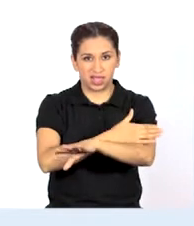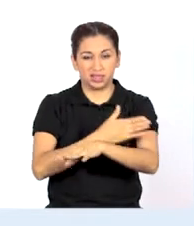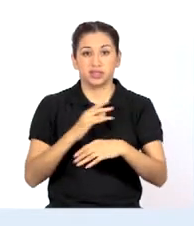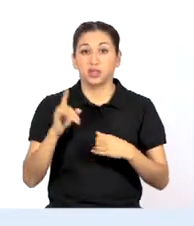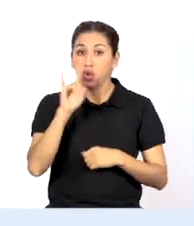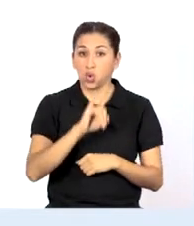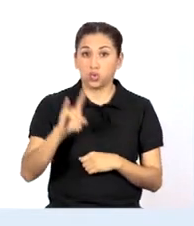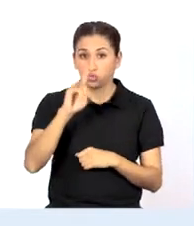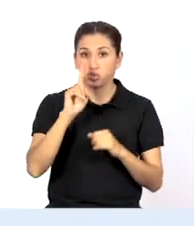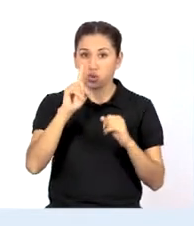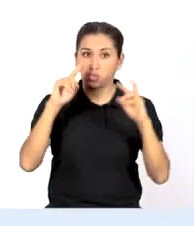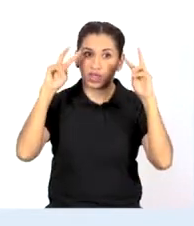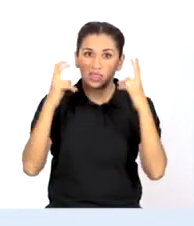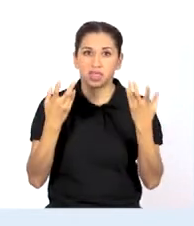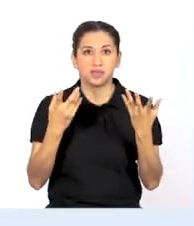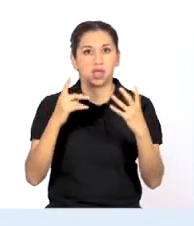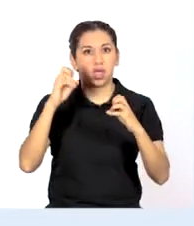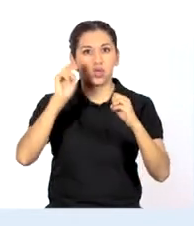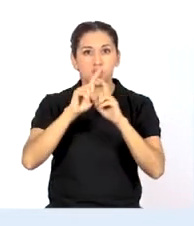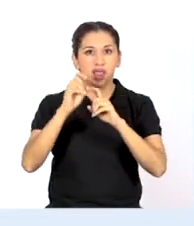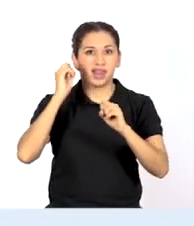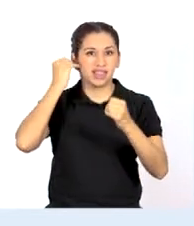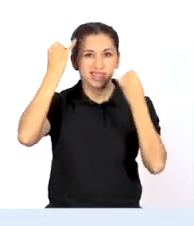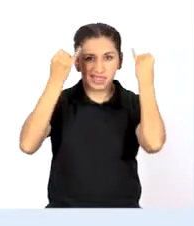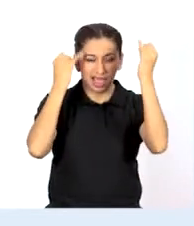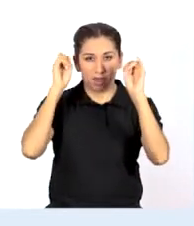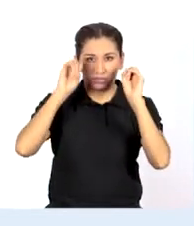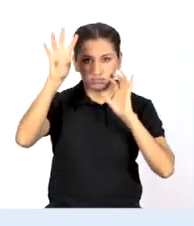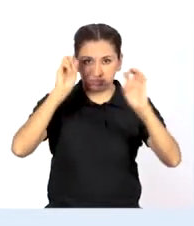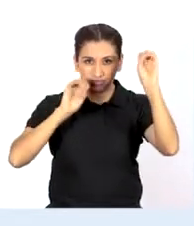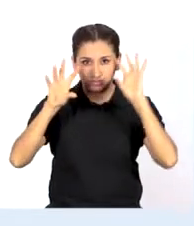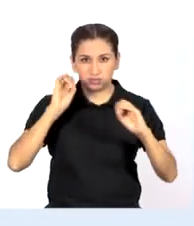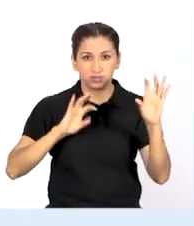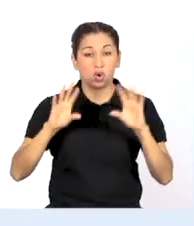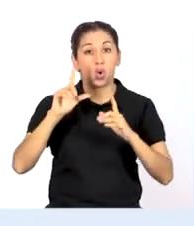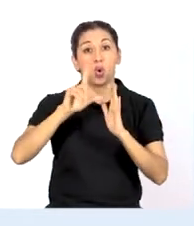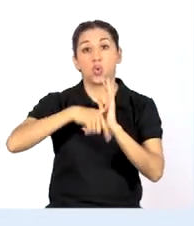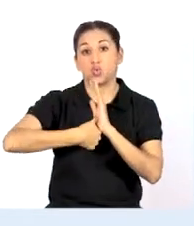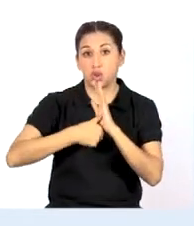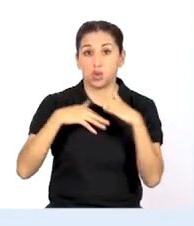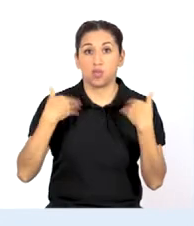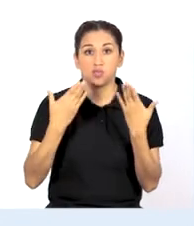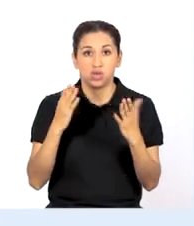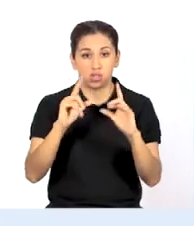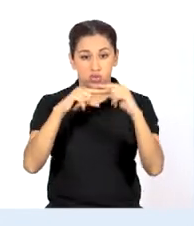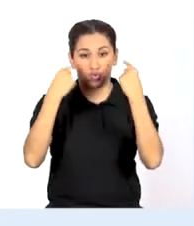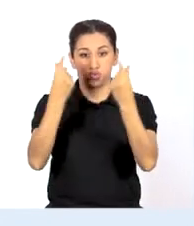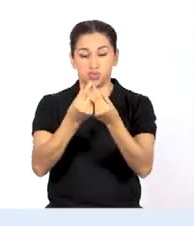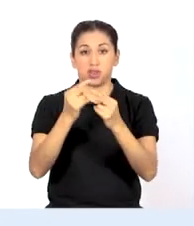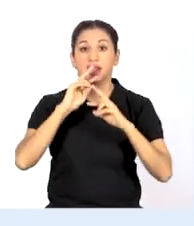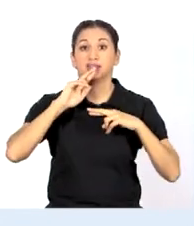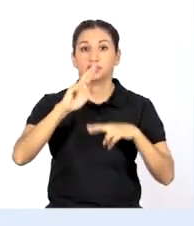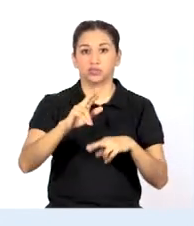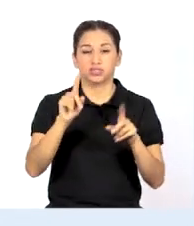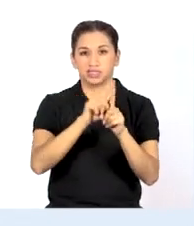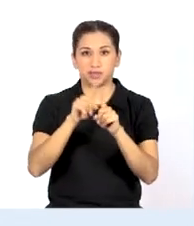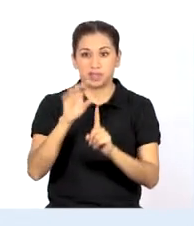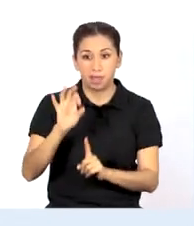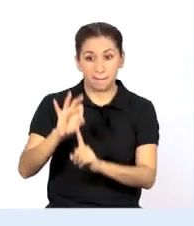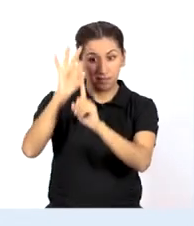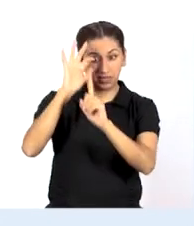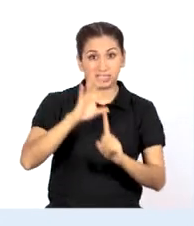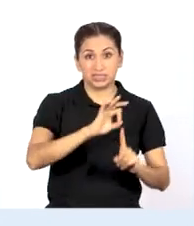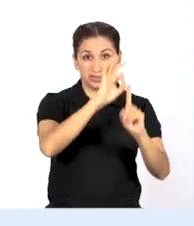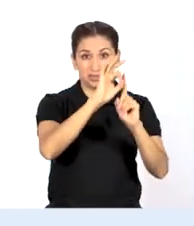Utilizando una técnica como la lluvia de ideas, luego podríamos agrupar las propuestas y priorizar